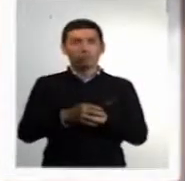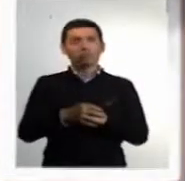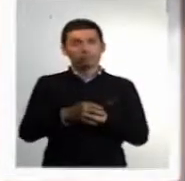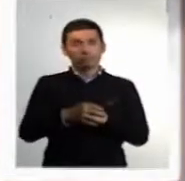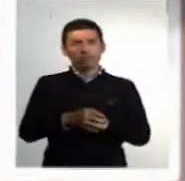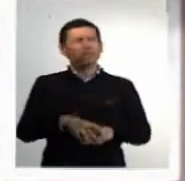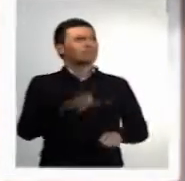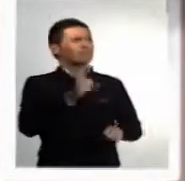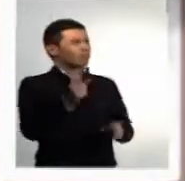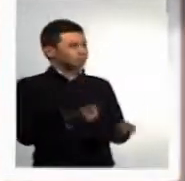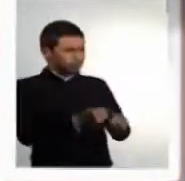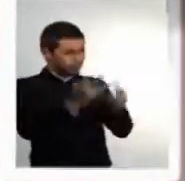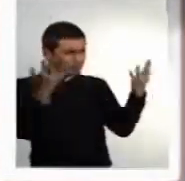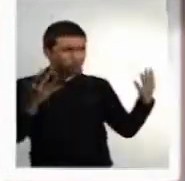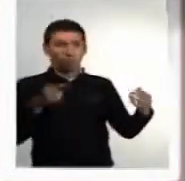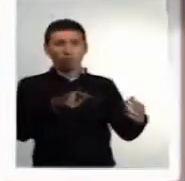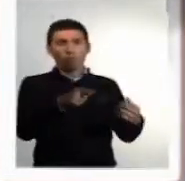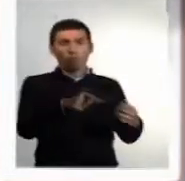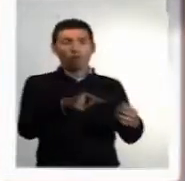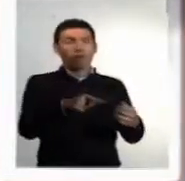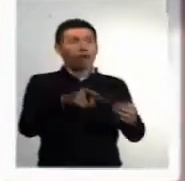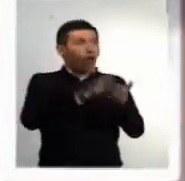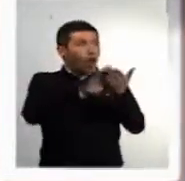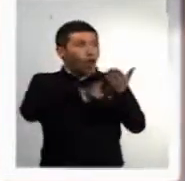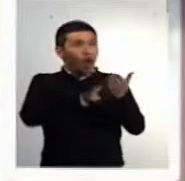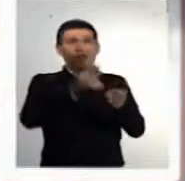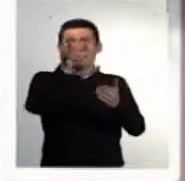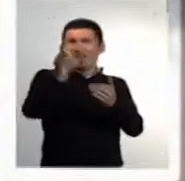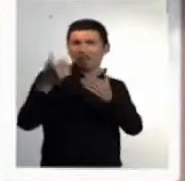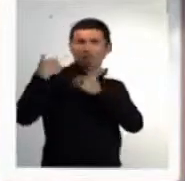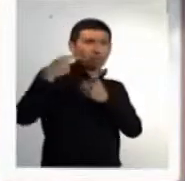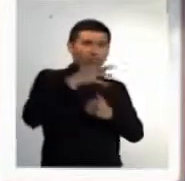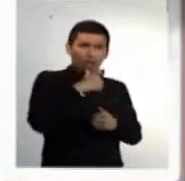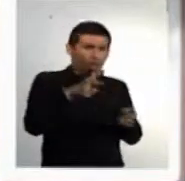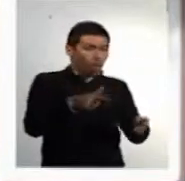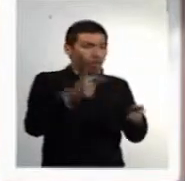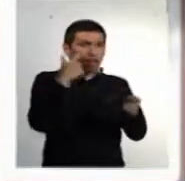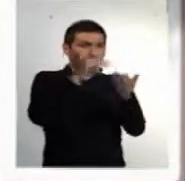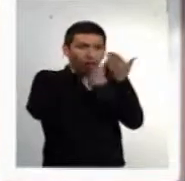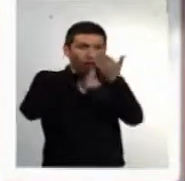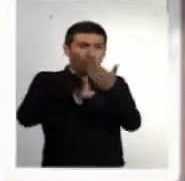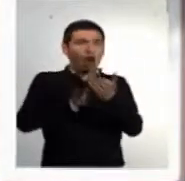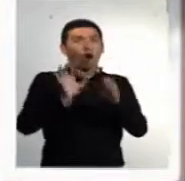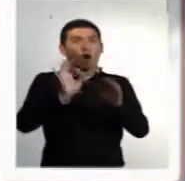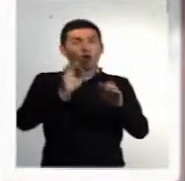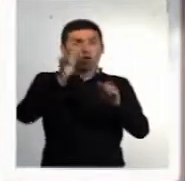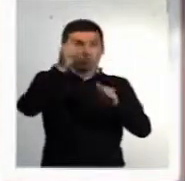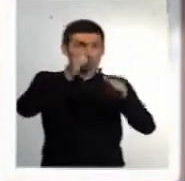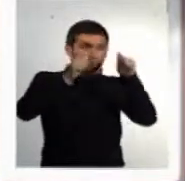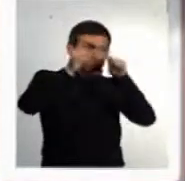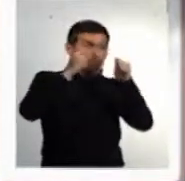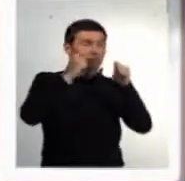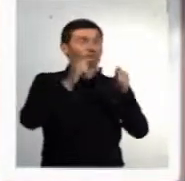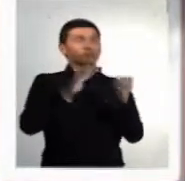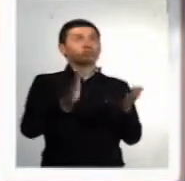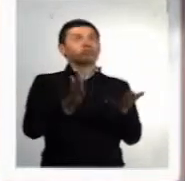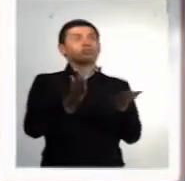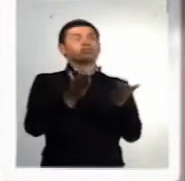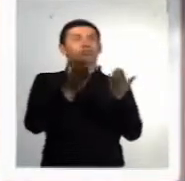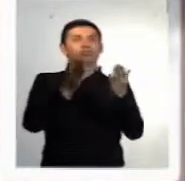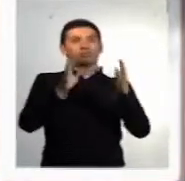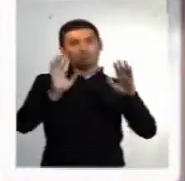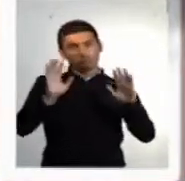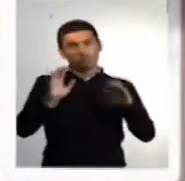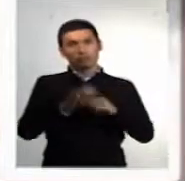que por desconocimiento de sus responsables no atajan su enfermedad a tiempo? O incluso con la cirugía recuperan parte o totalmente la visión.